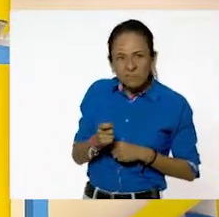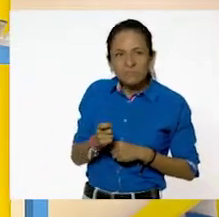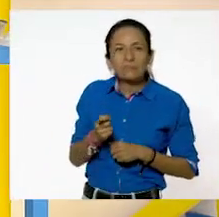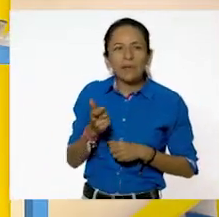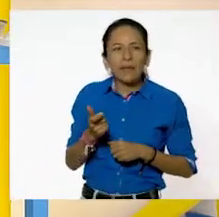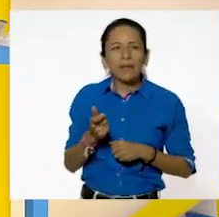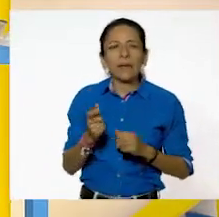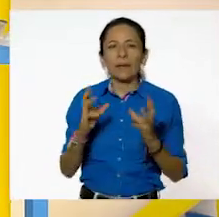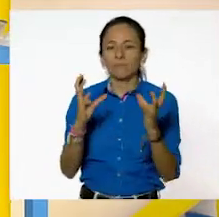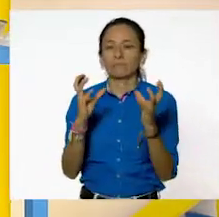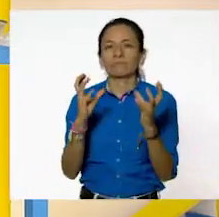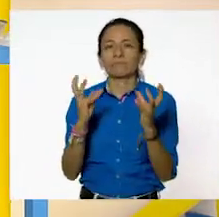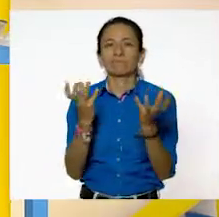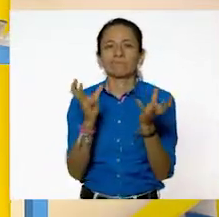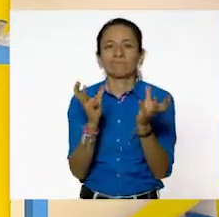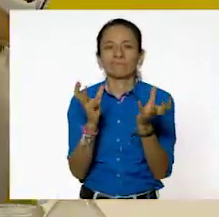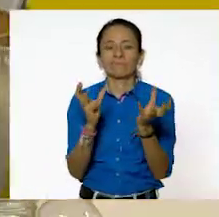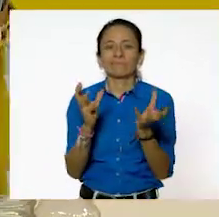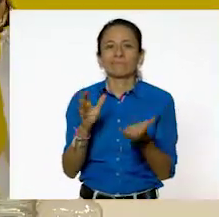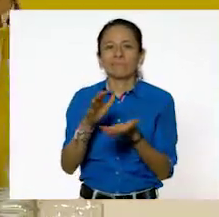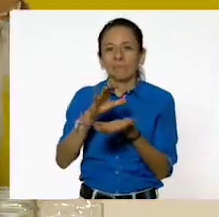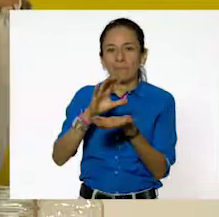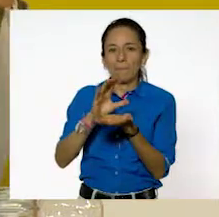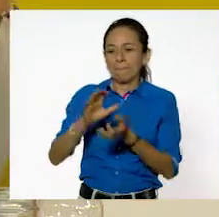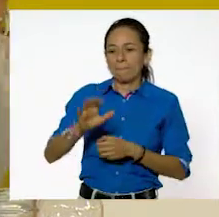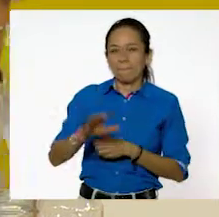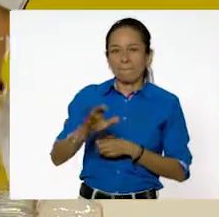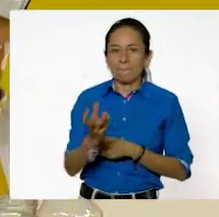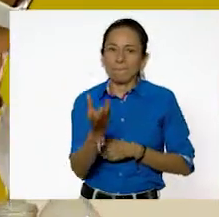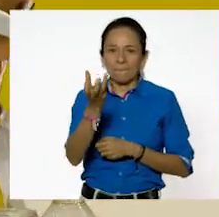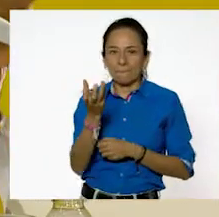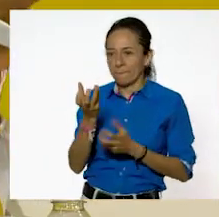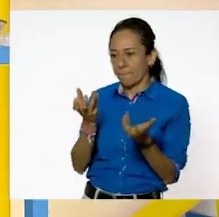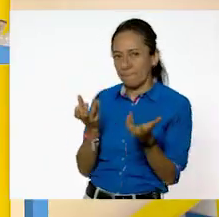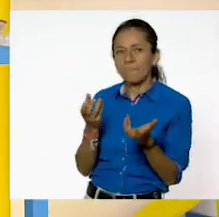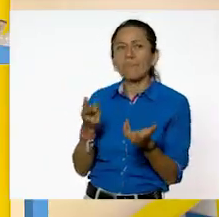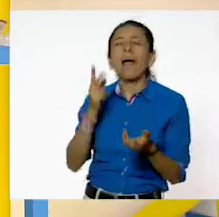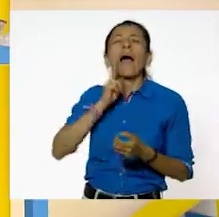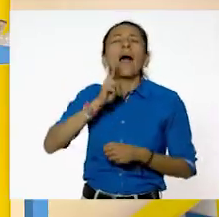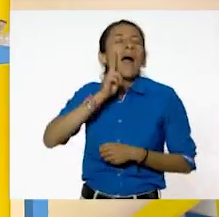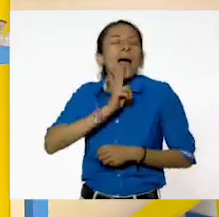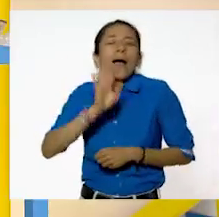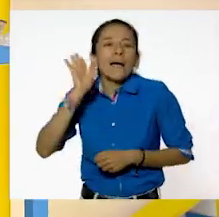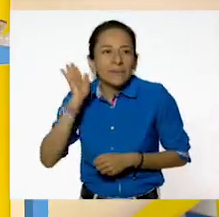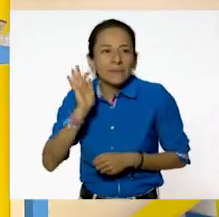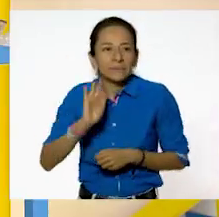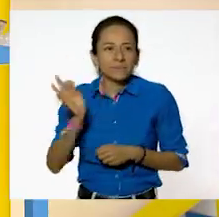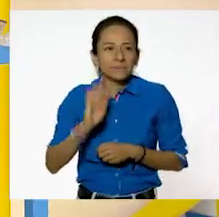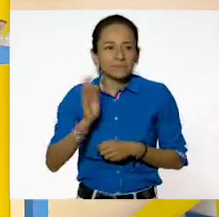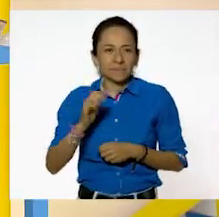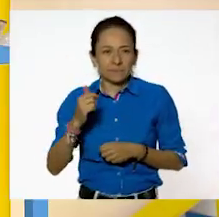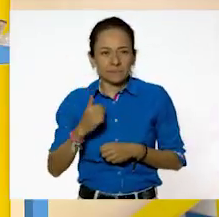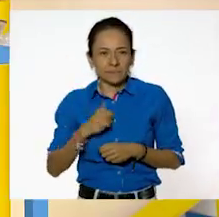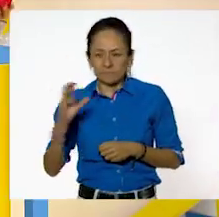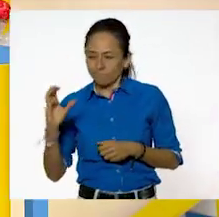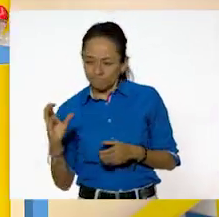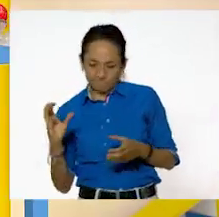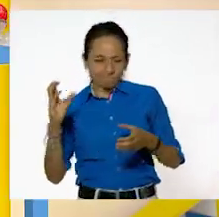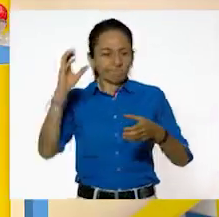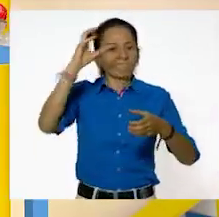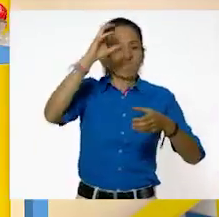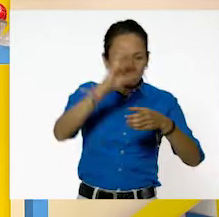Son unas pelotas. pelotas, ajá. ¿Qué pasaría si yo meto una pelota o la coloco aquí? ¿cambio su forma?